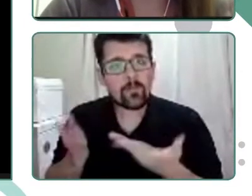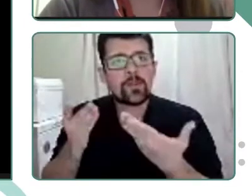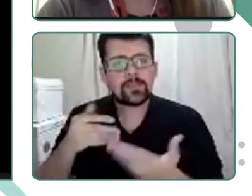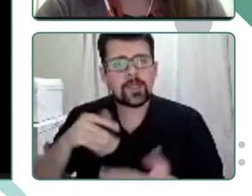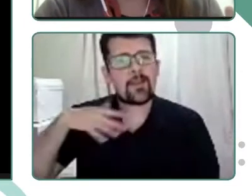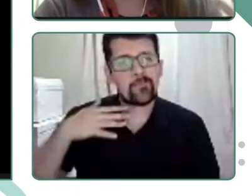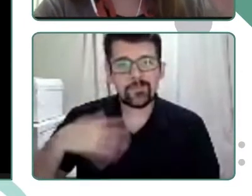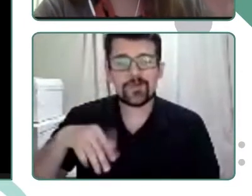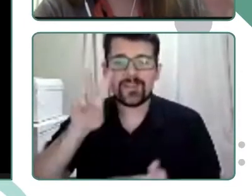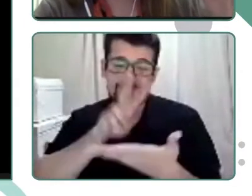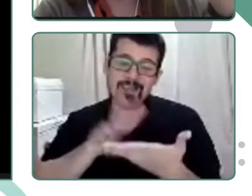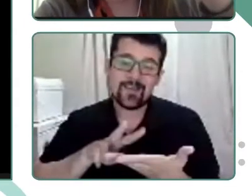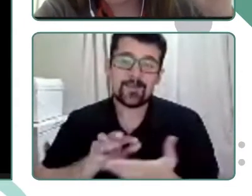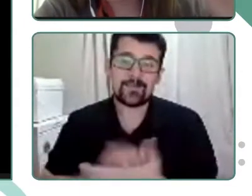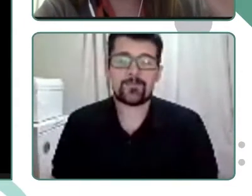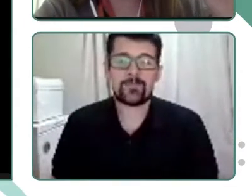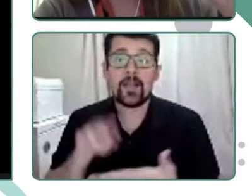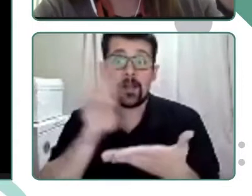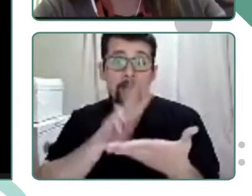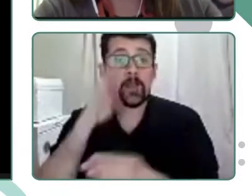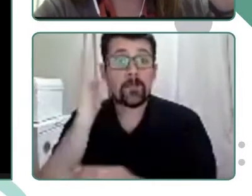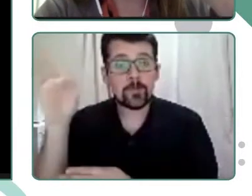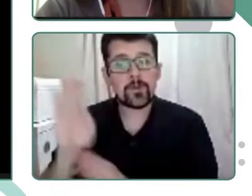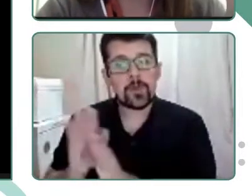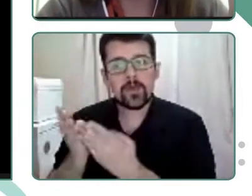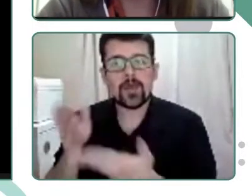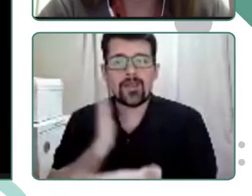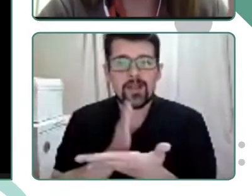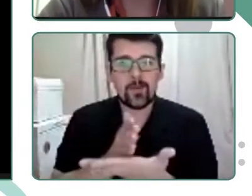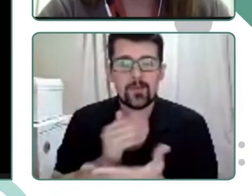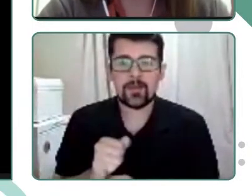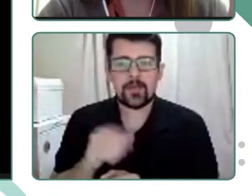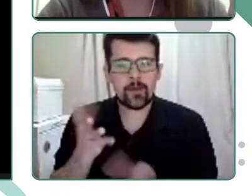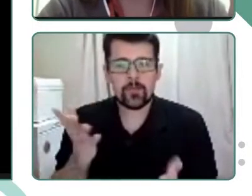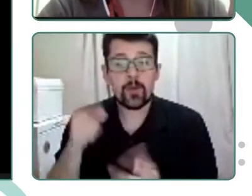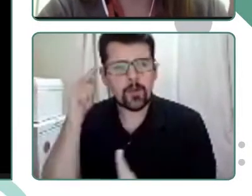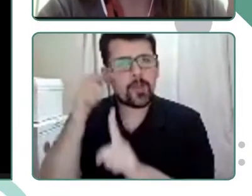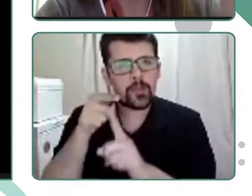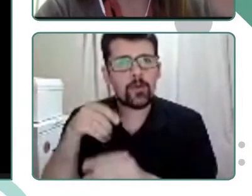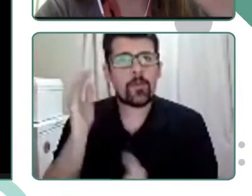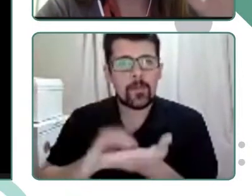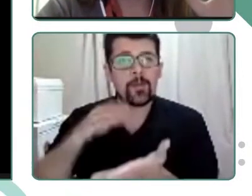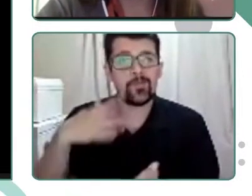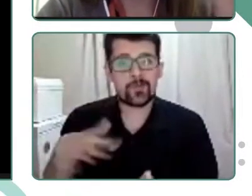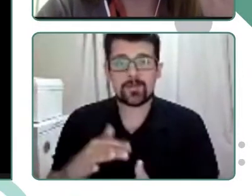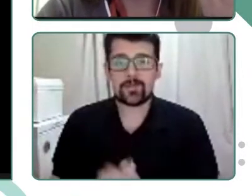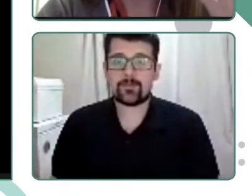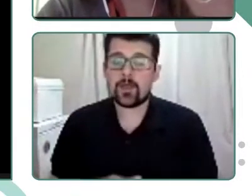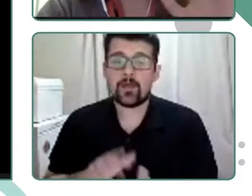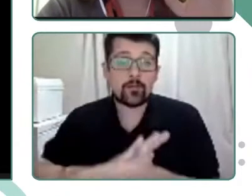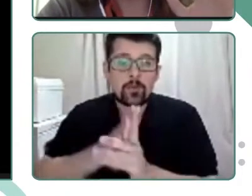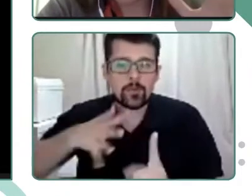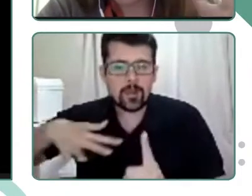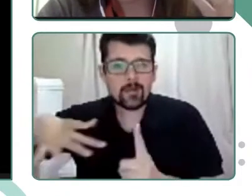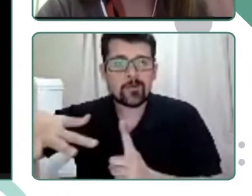importancia de la lectura. La lectura, la biblioteca escolar, es el eje central de nuestro proyecto. Entonces todo gira en torno a ello.